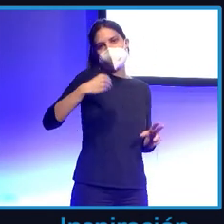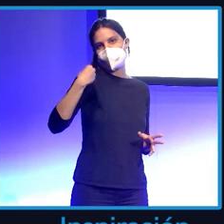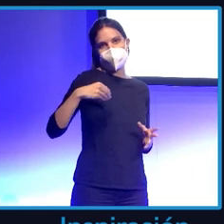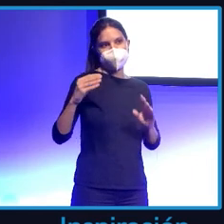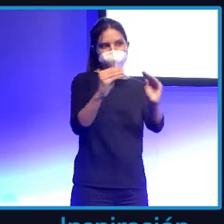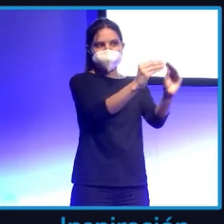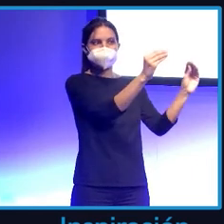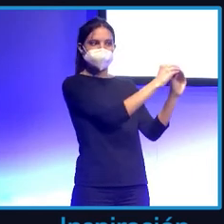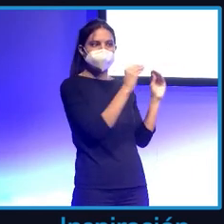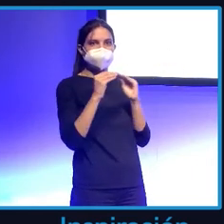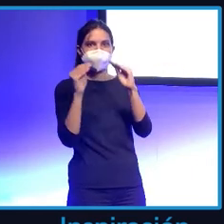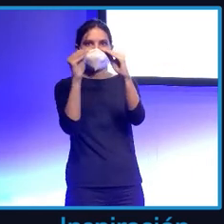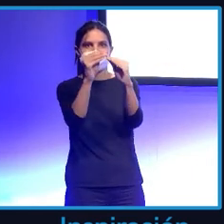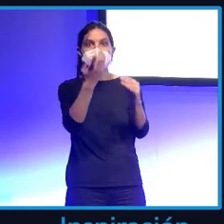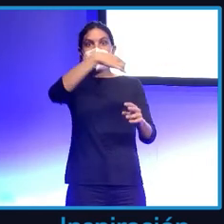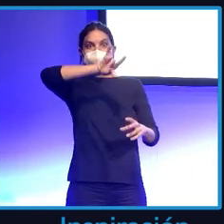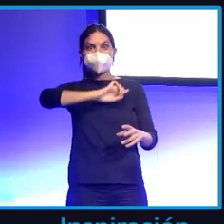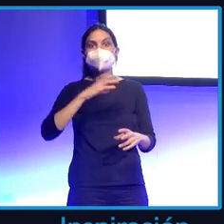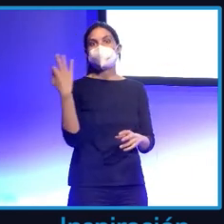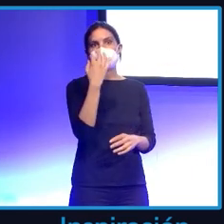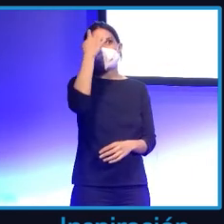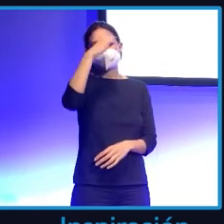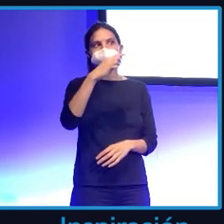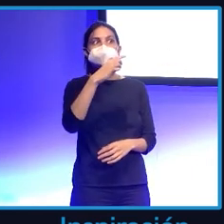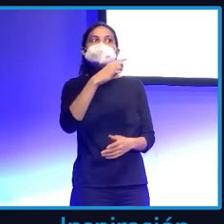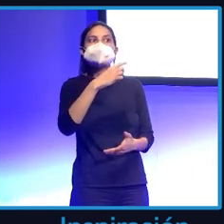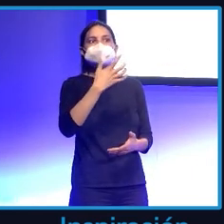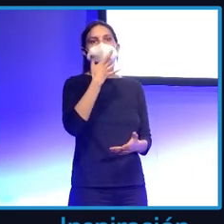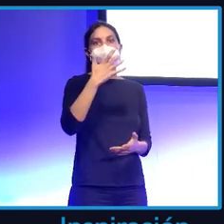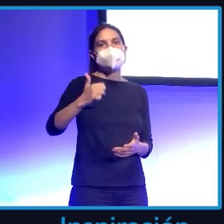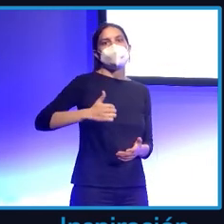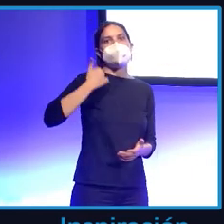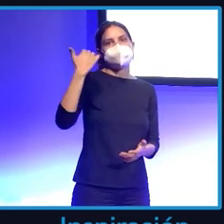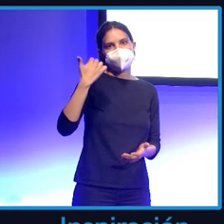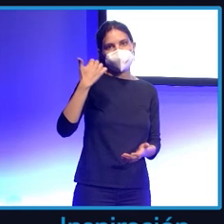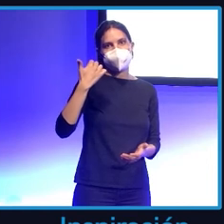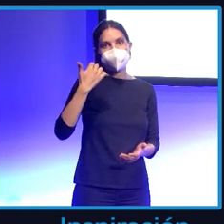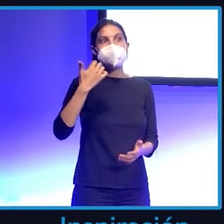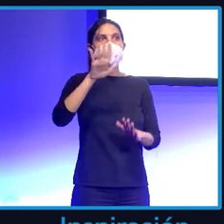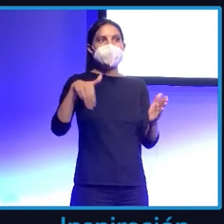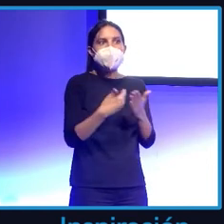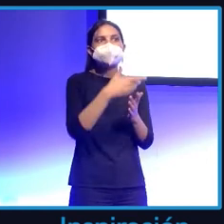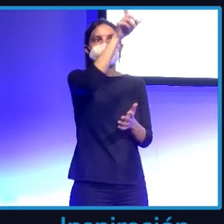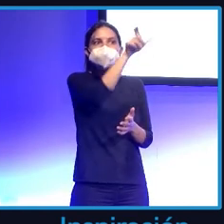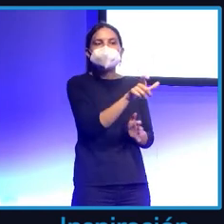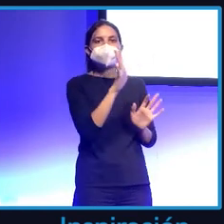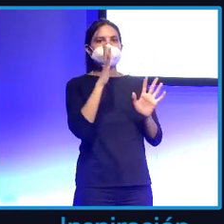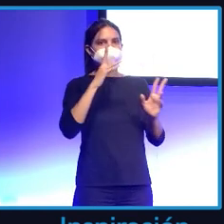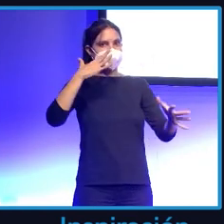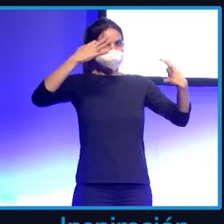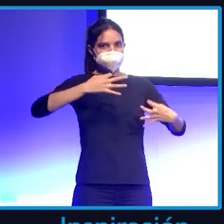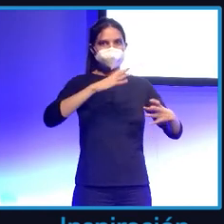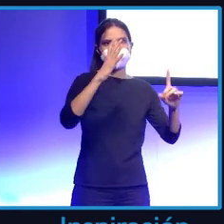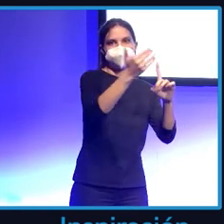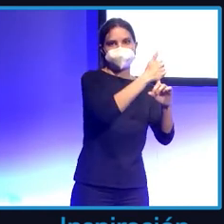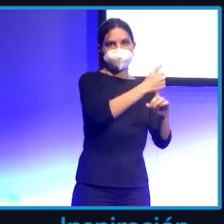a tener que nosotros ver qué son falsos positivos, qué son realmente de la persona que estamos buscando o no. Como podéis ver,